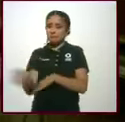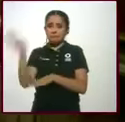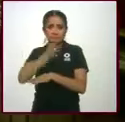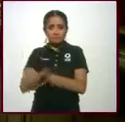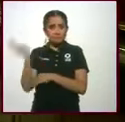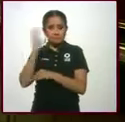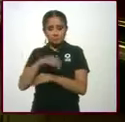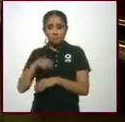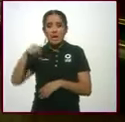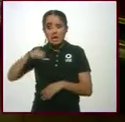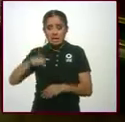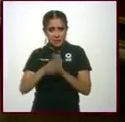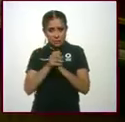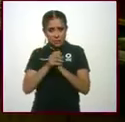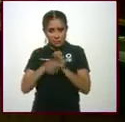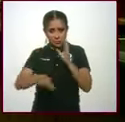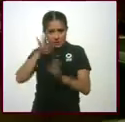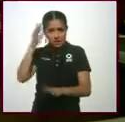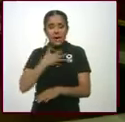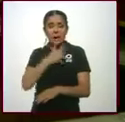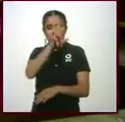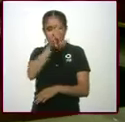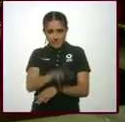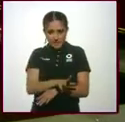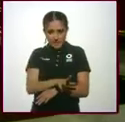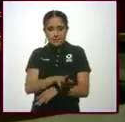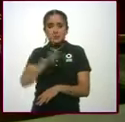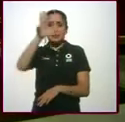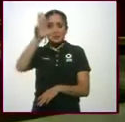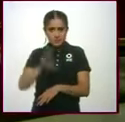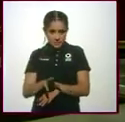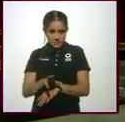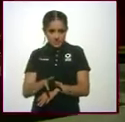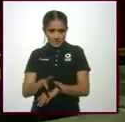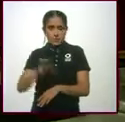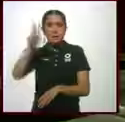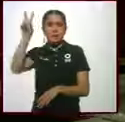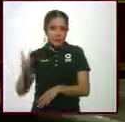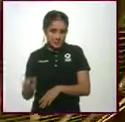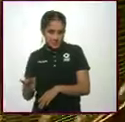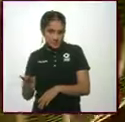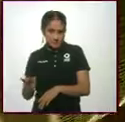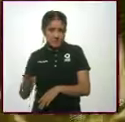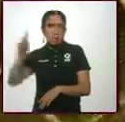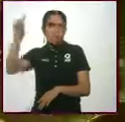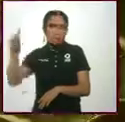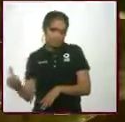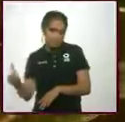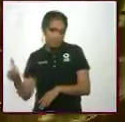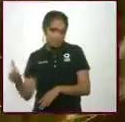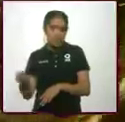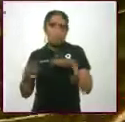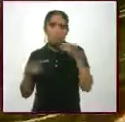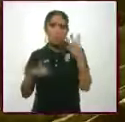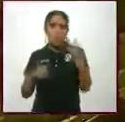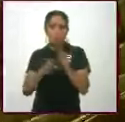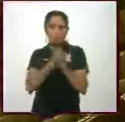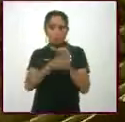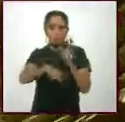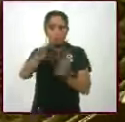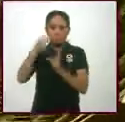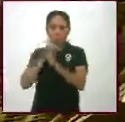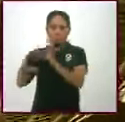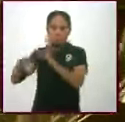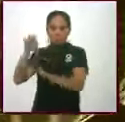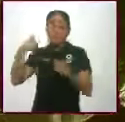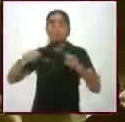Lotería Nacional tenemos sorteos martes, miércoles, viernes y domingo. Sí. Cuatro sorteos. Y viene la gente